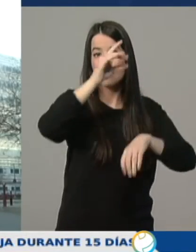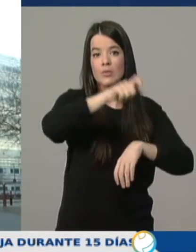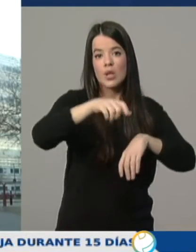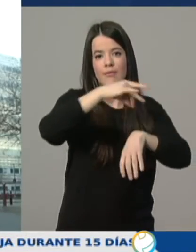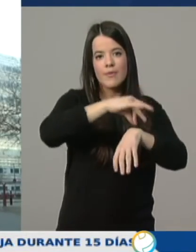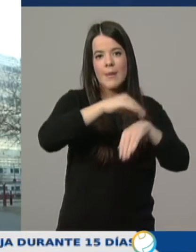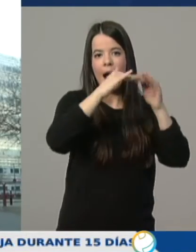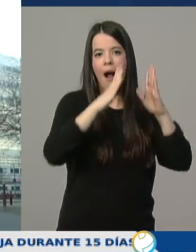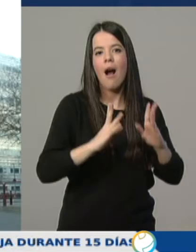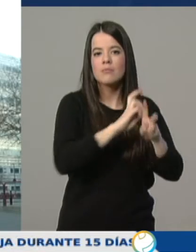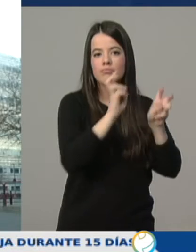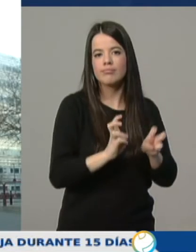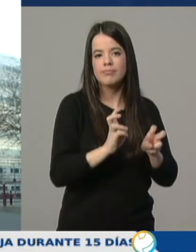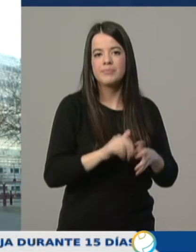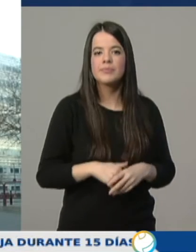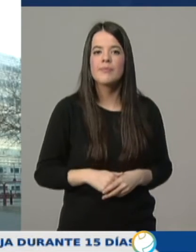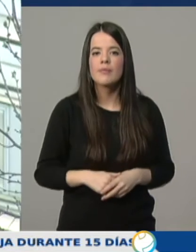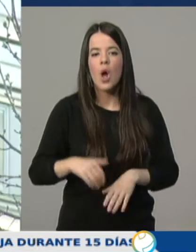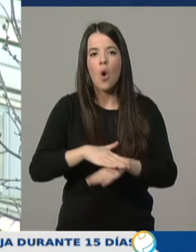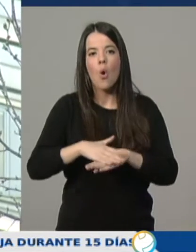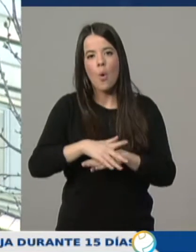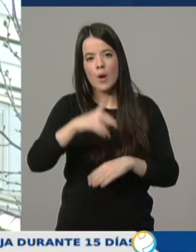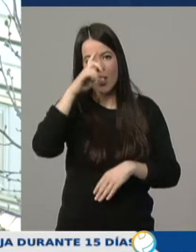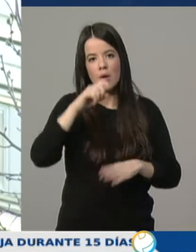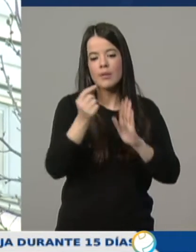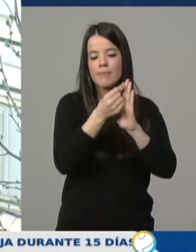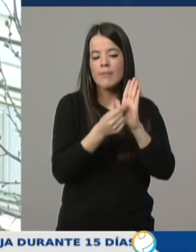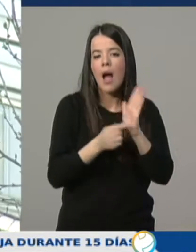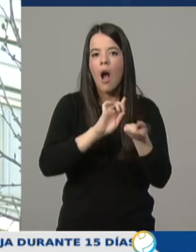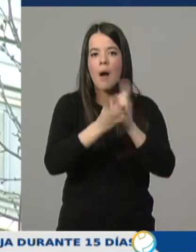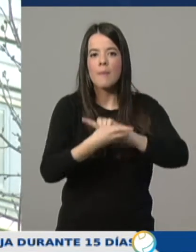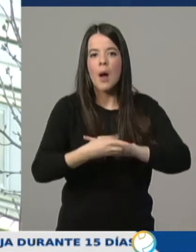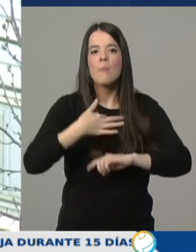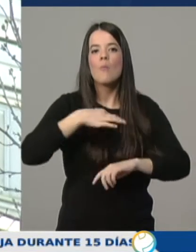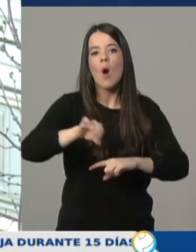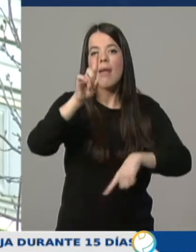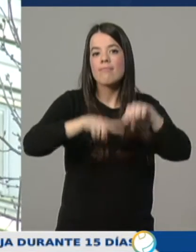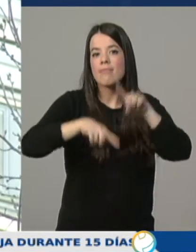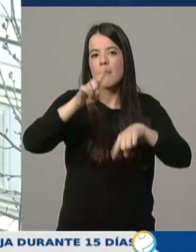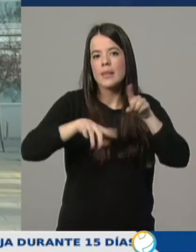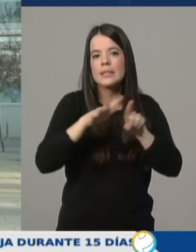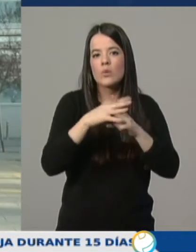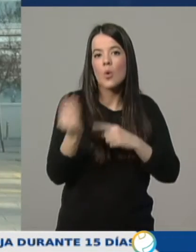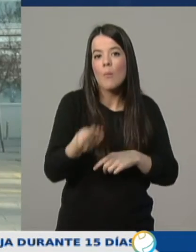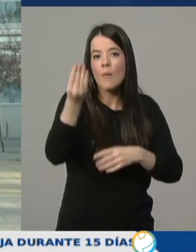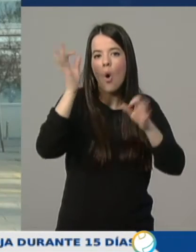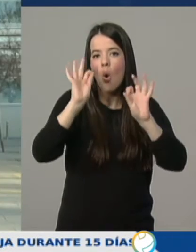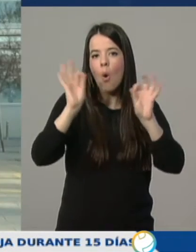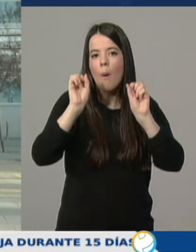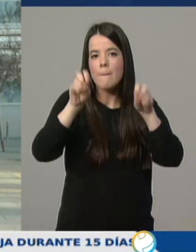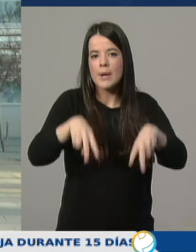en su domicilio. El Gobierno recuerda que estas medidas pueden ir variando en función de cómo evolucione la situación de la enfermedad.